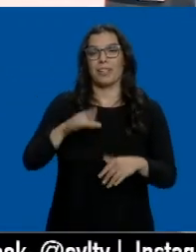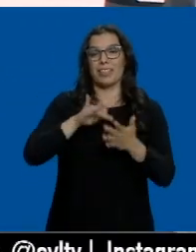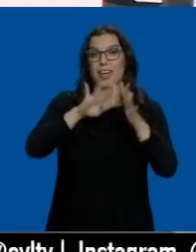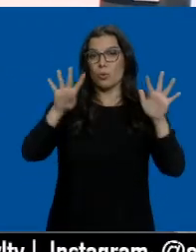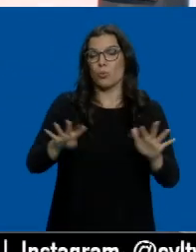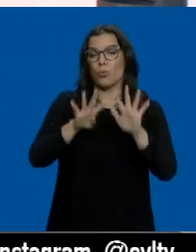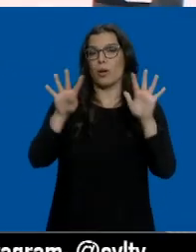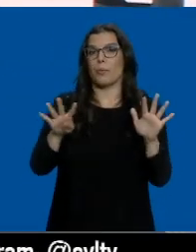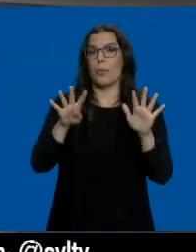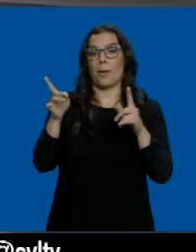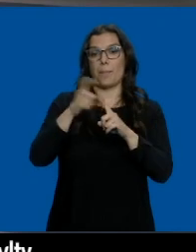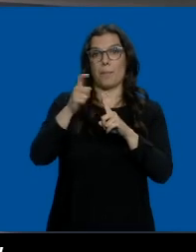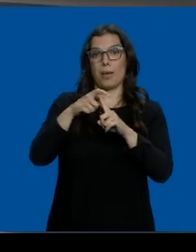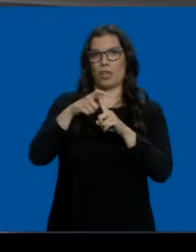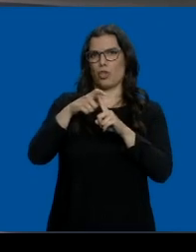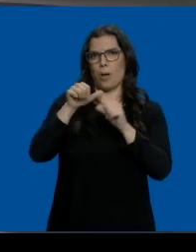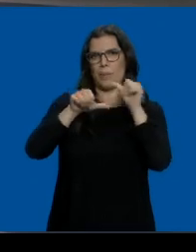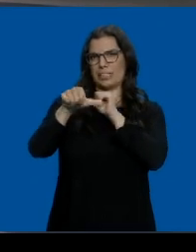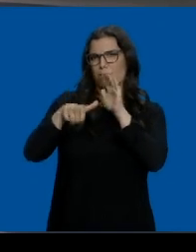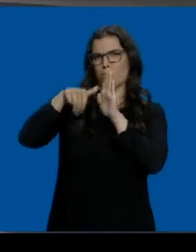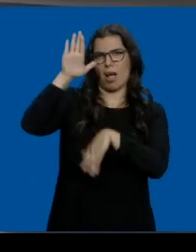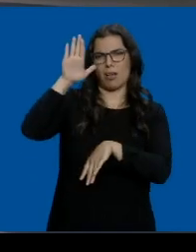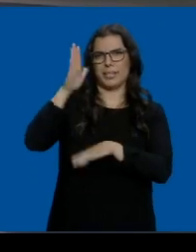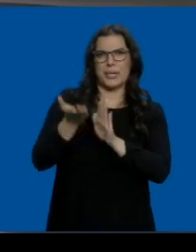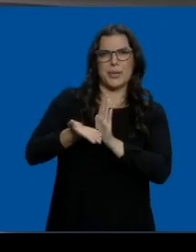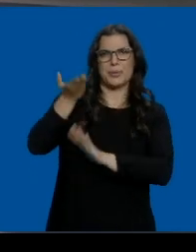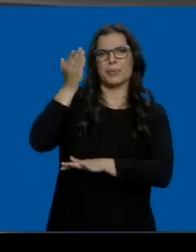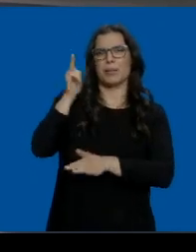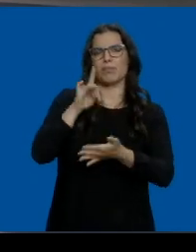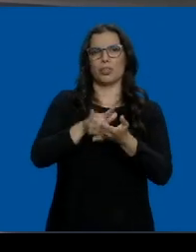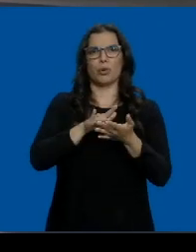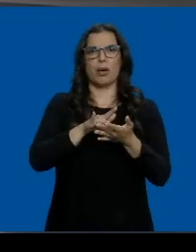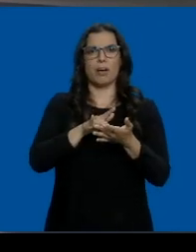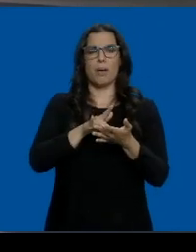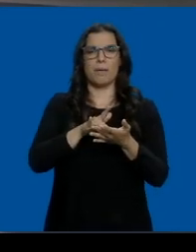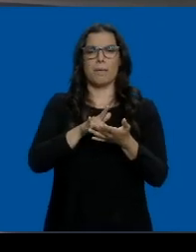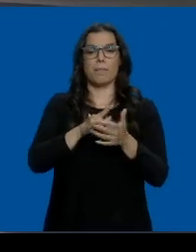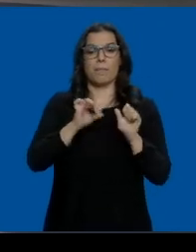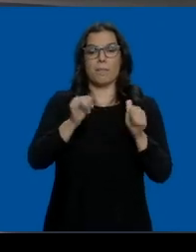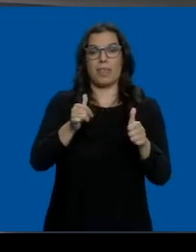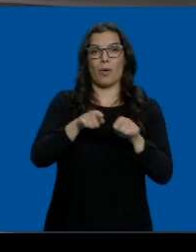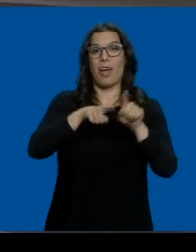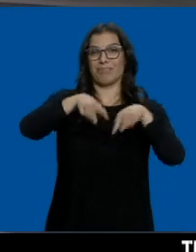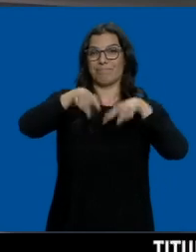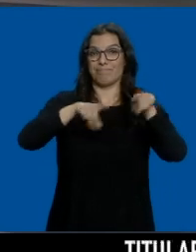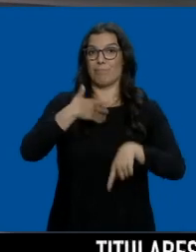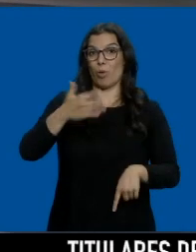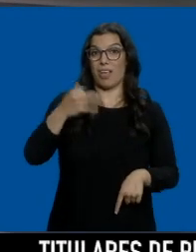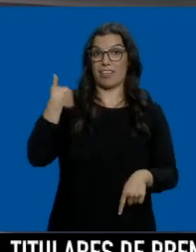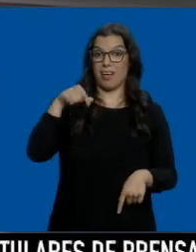9 de mayo, que fue cuando digamos se empezaba ya a poder transitar de comunidad a comunidad